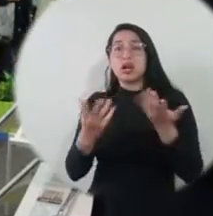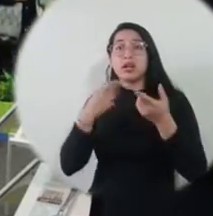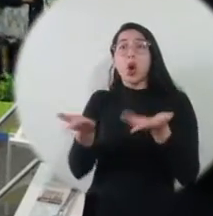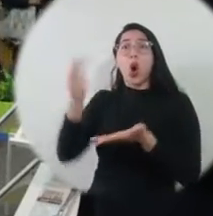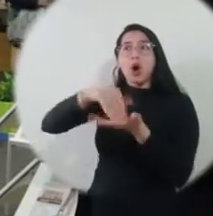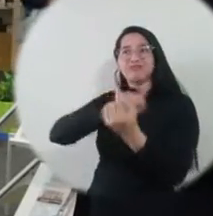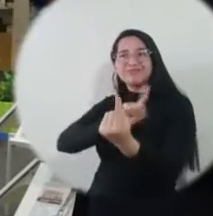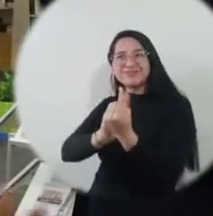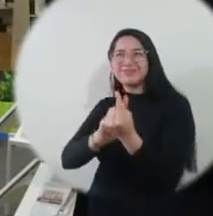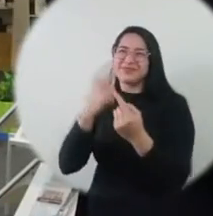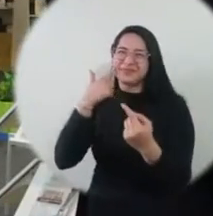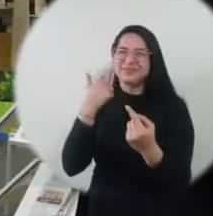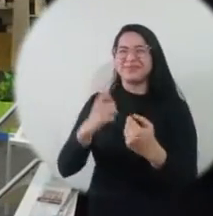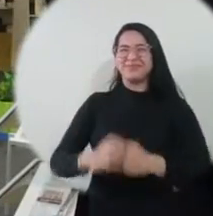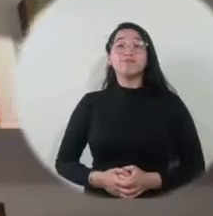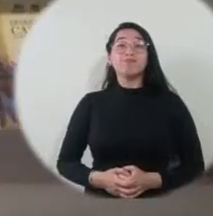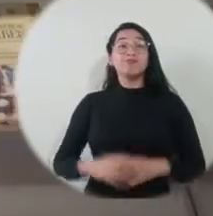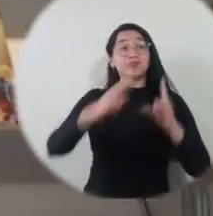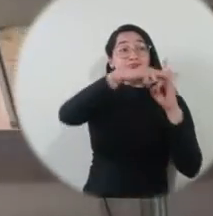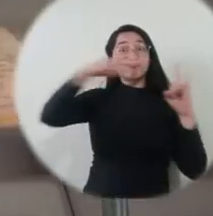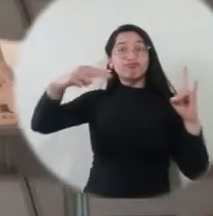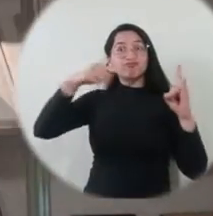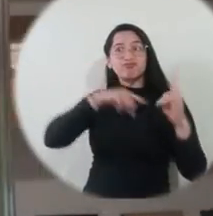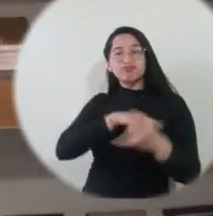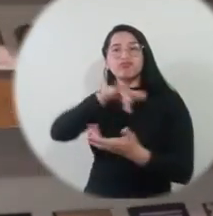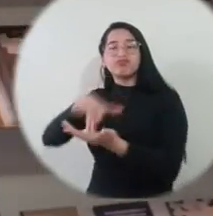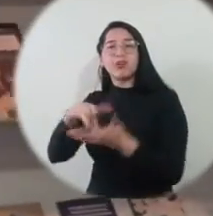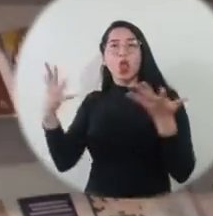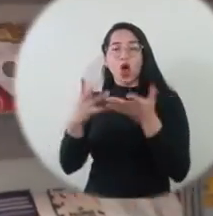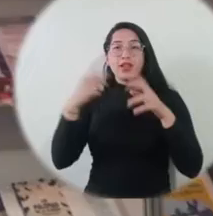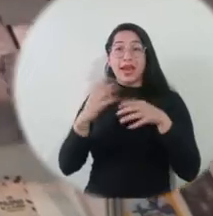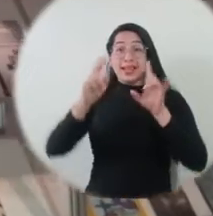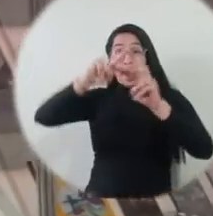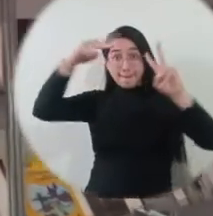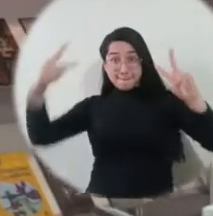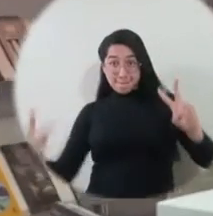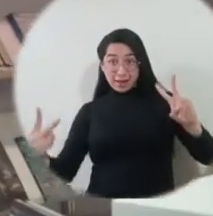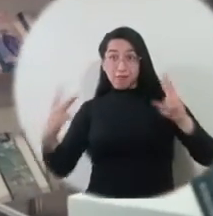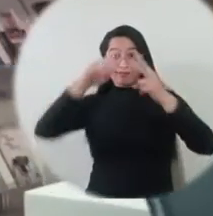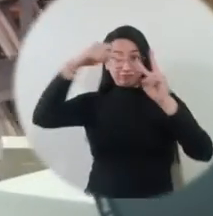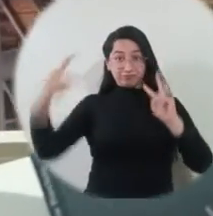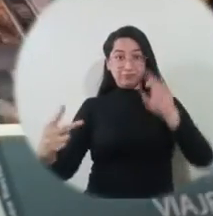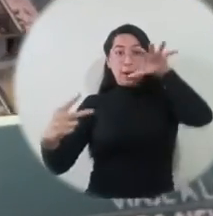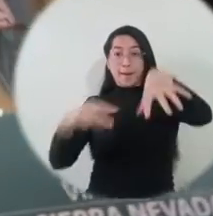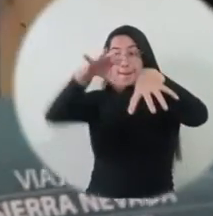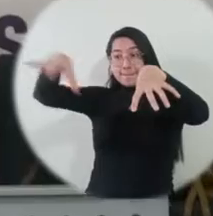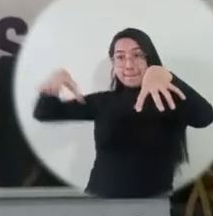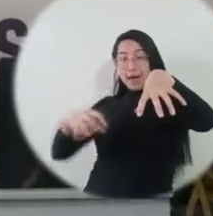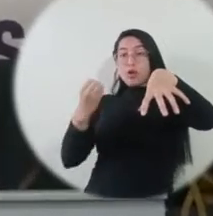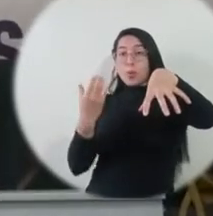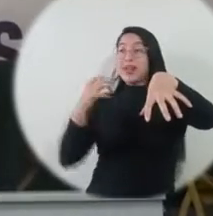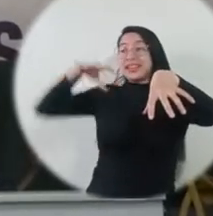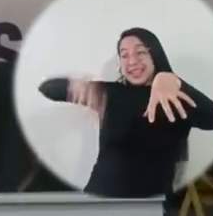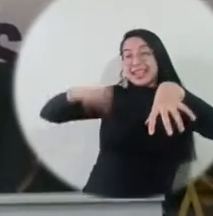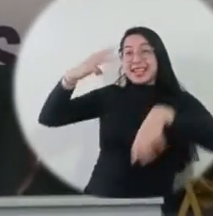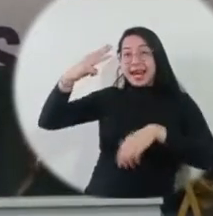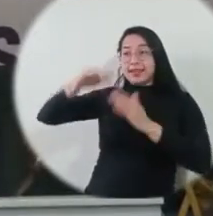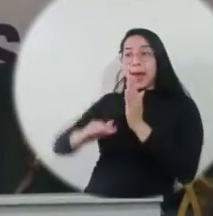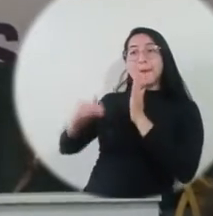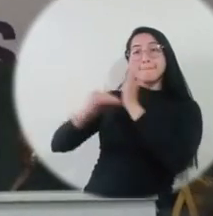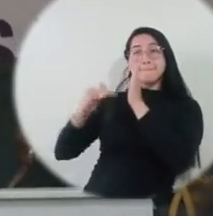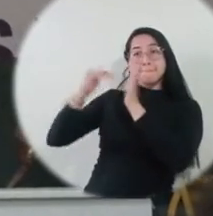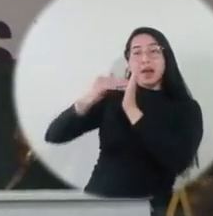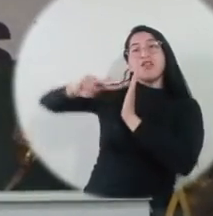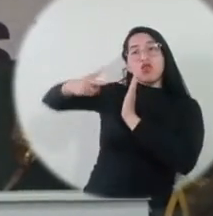compartir nuevamente en persona. La Alma Mater estuvo presente en un stand ubicado en el pabellón 3 del segundo piso de Cosferias,